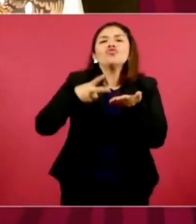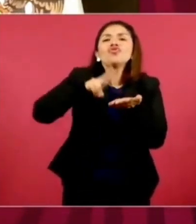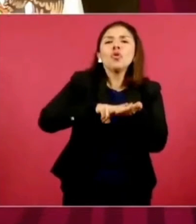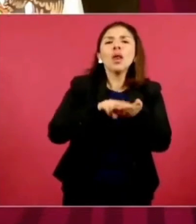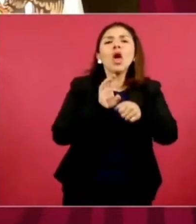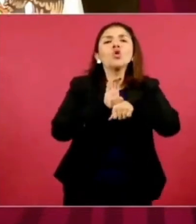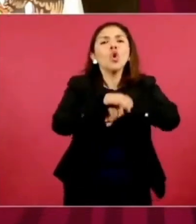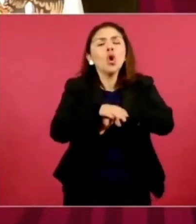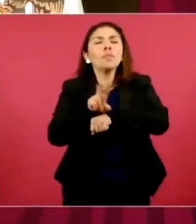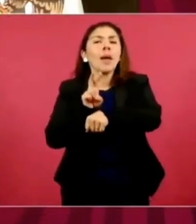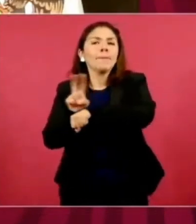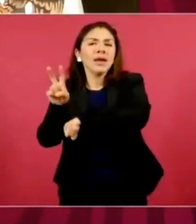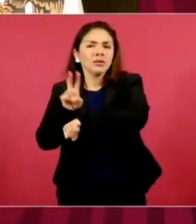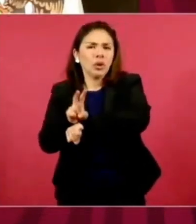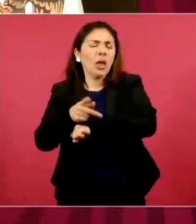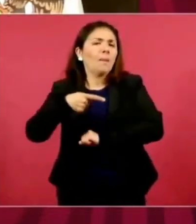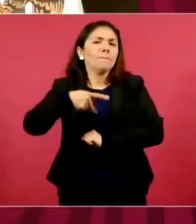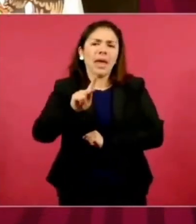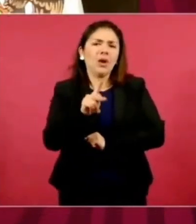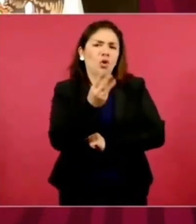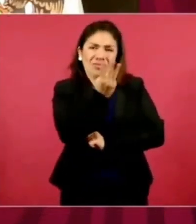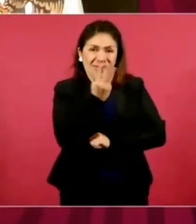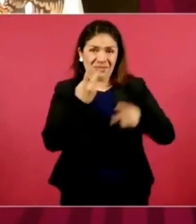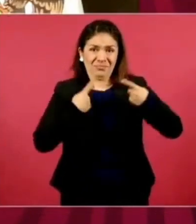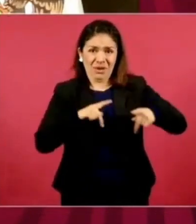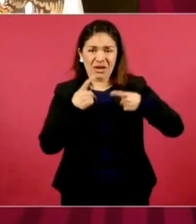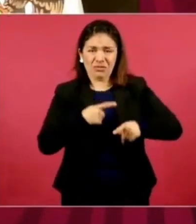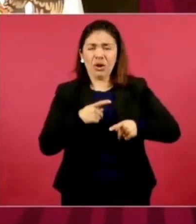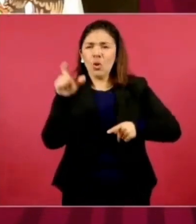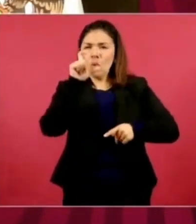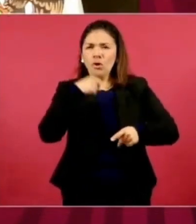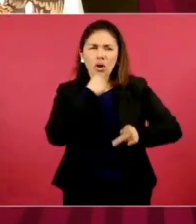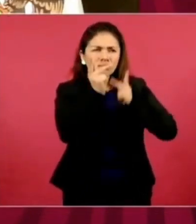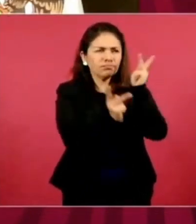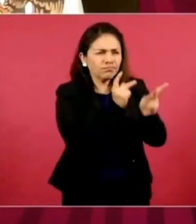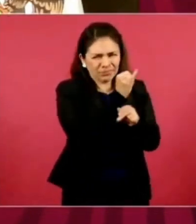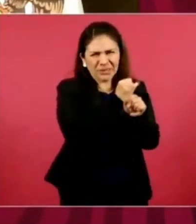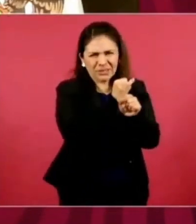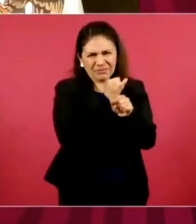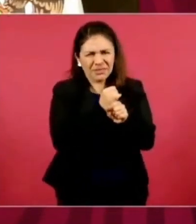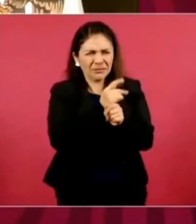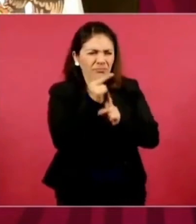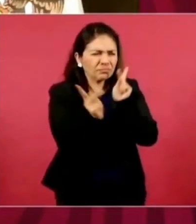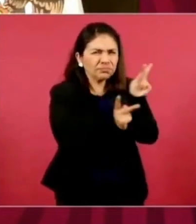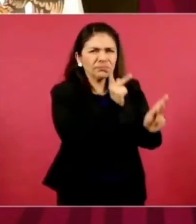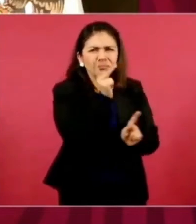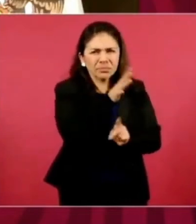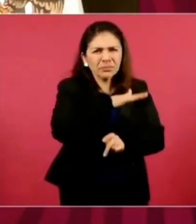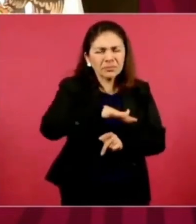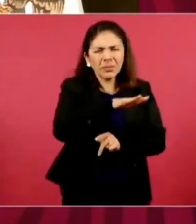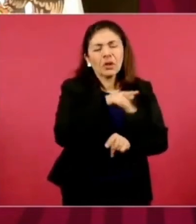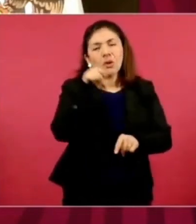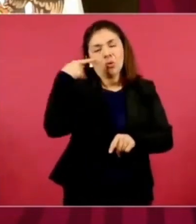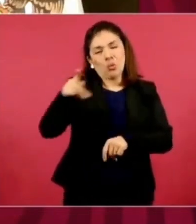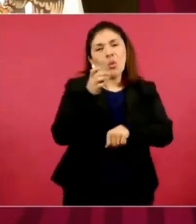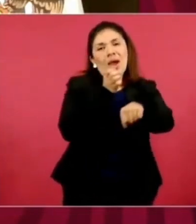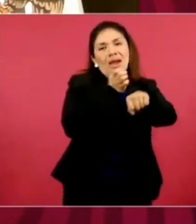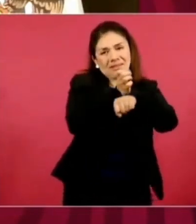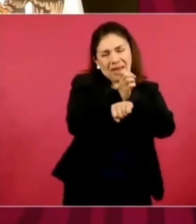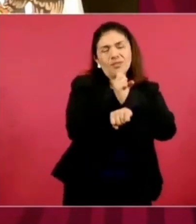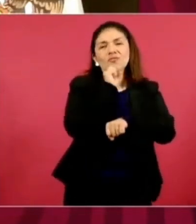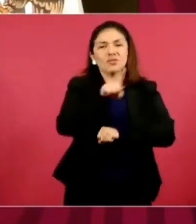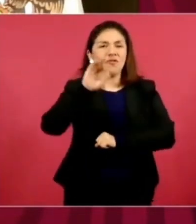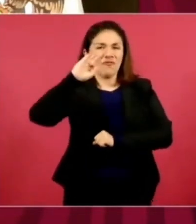ellos mismos manifestaron en el trabajo de las fiscalías, que están trabajando ambas, la del Estado y la de la